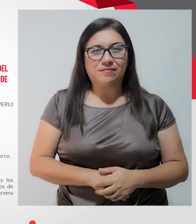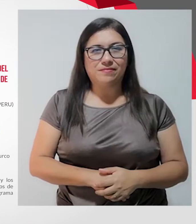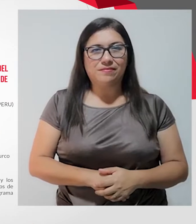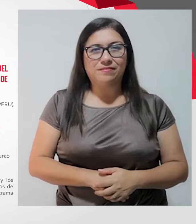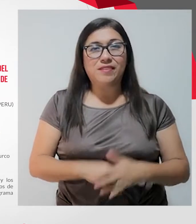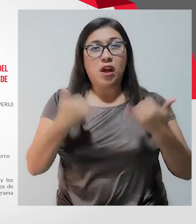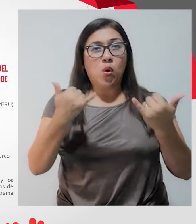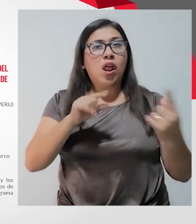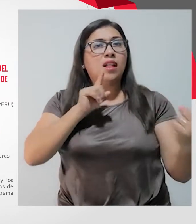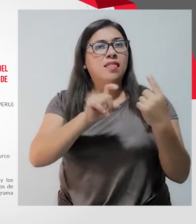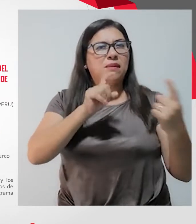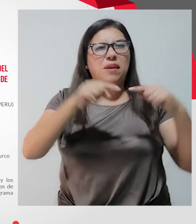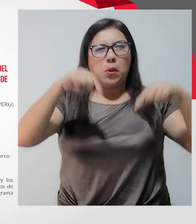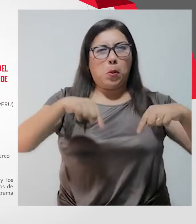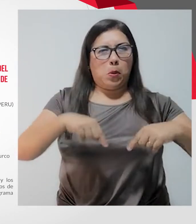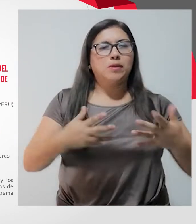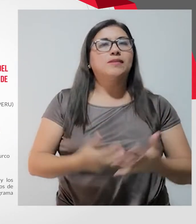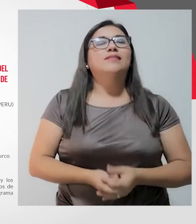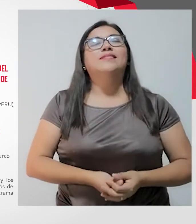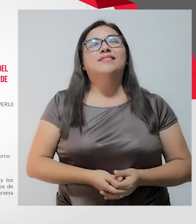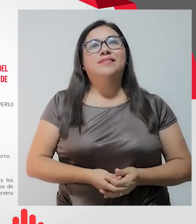La entrevista del día.